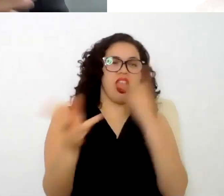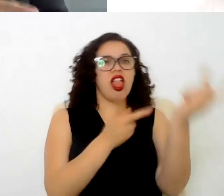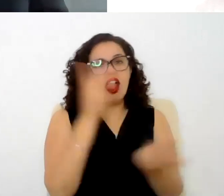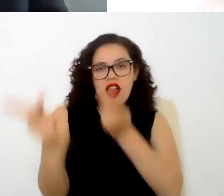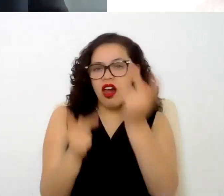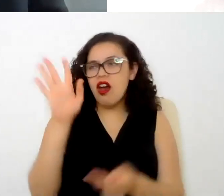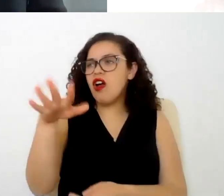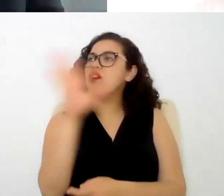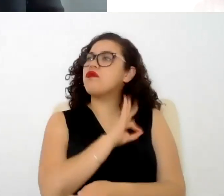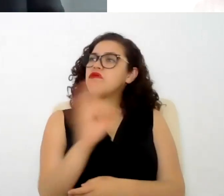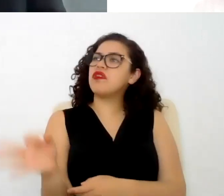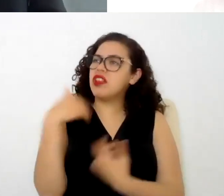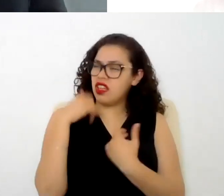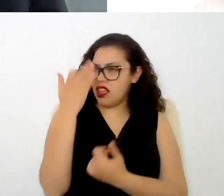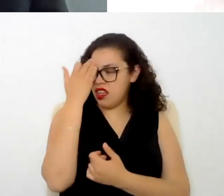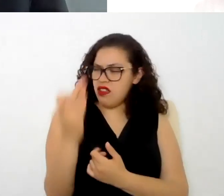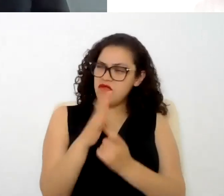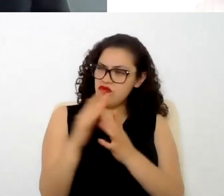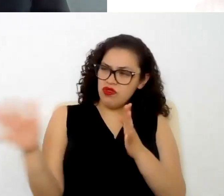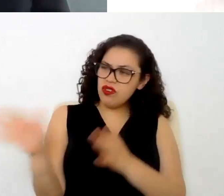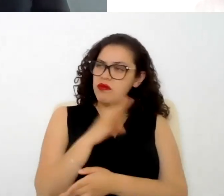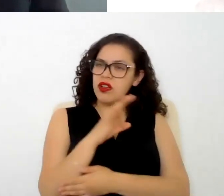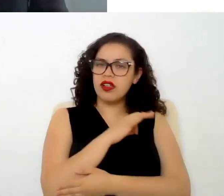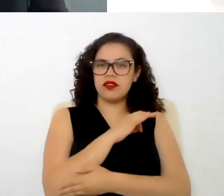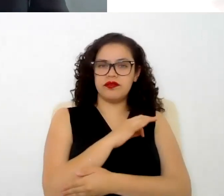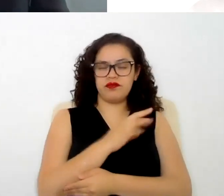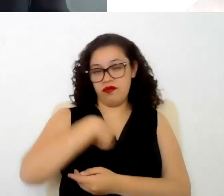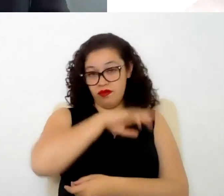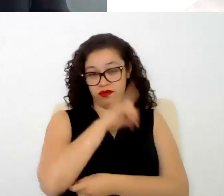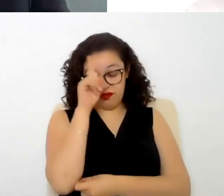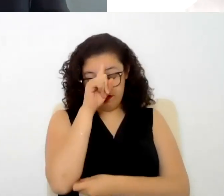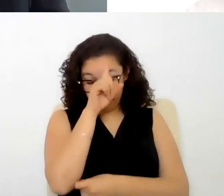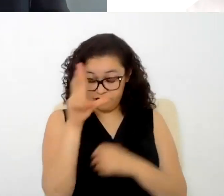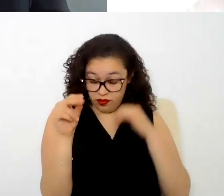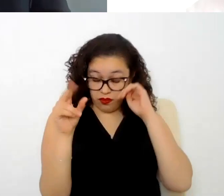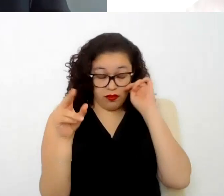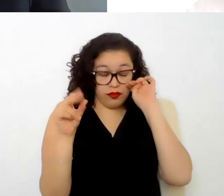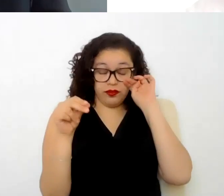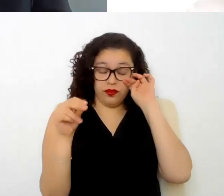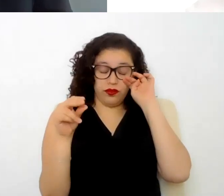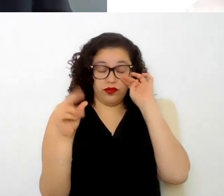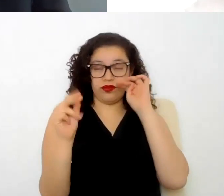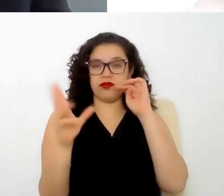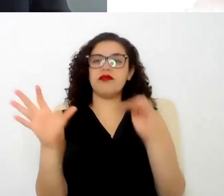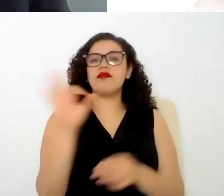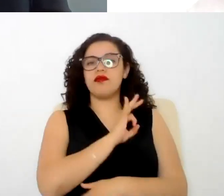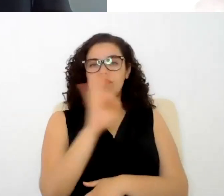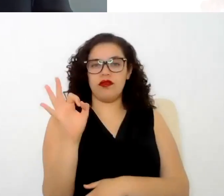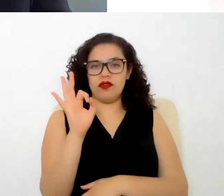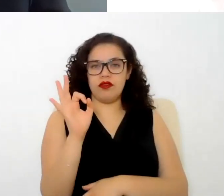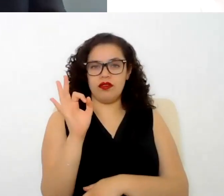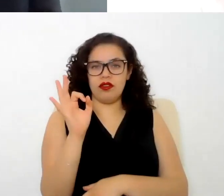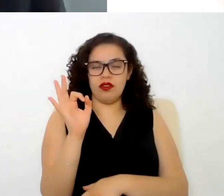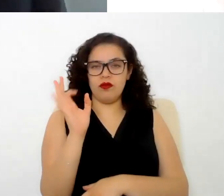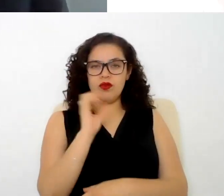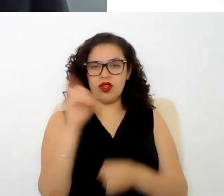de oye ¿puede extender este tiempo? y lo recomendable es que no porque se puede caer en alguna especie